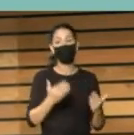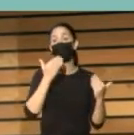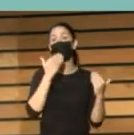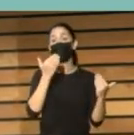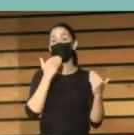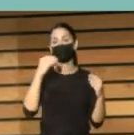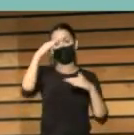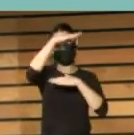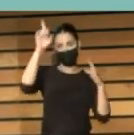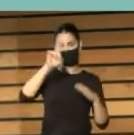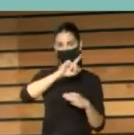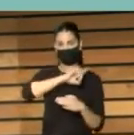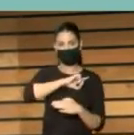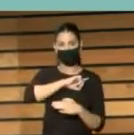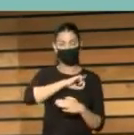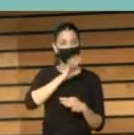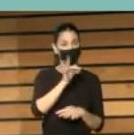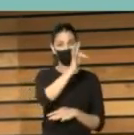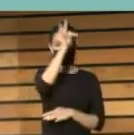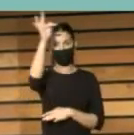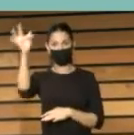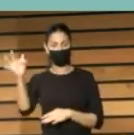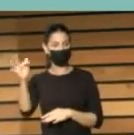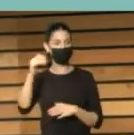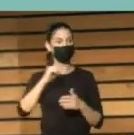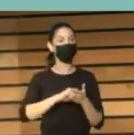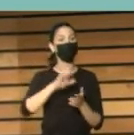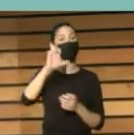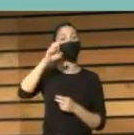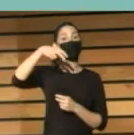atención. Cedo la palabra a Encarna Galván.